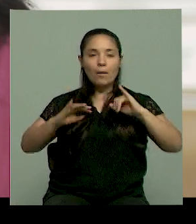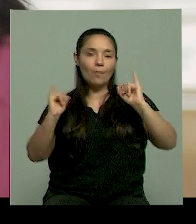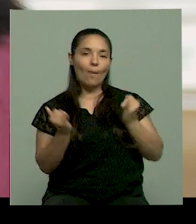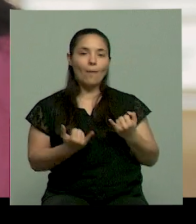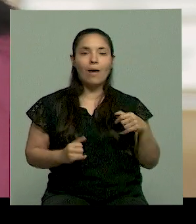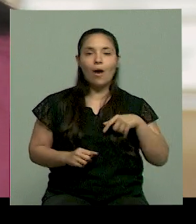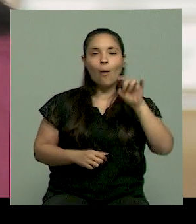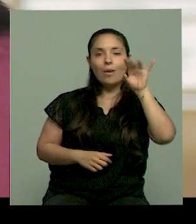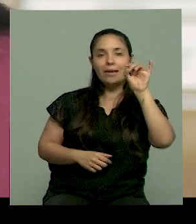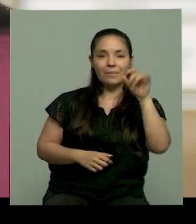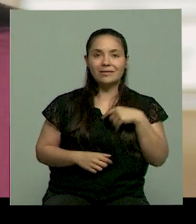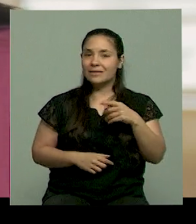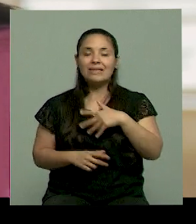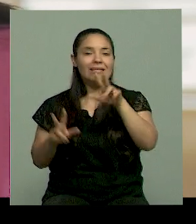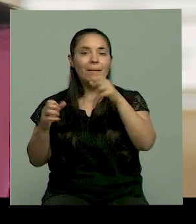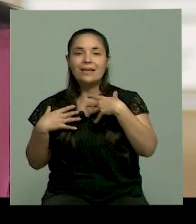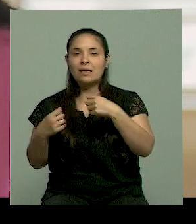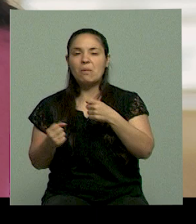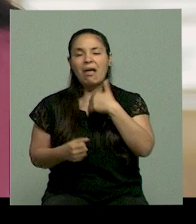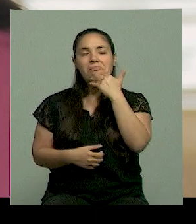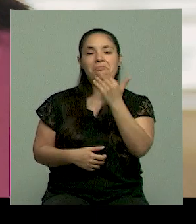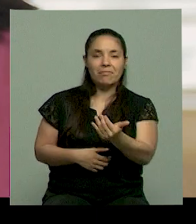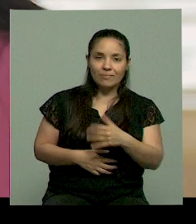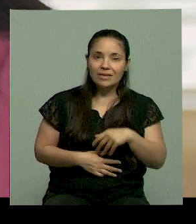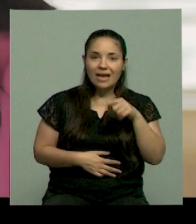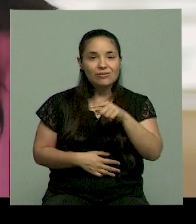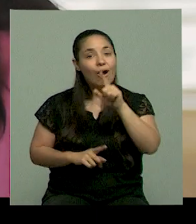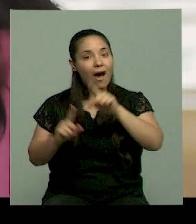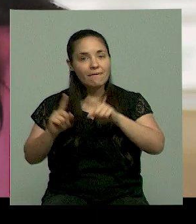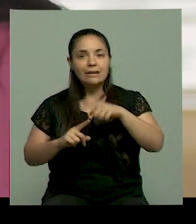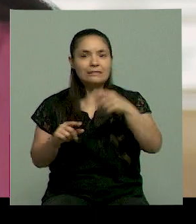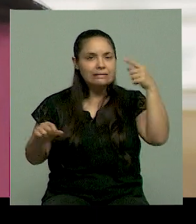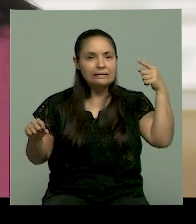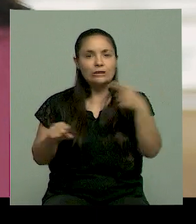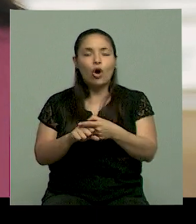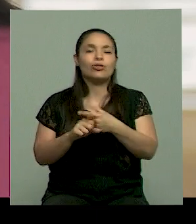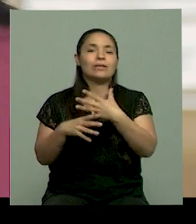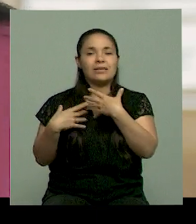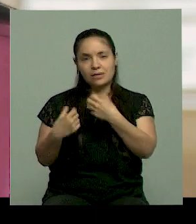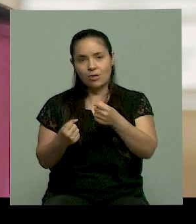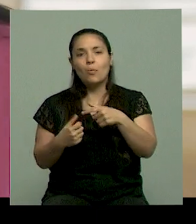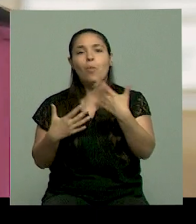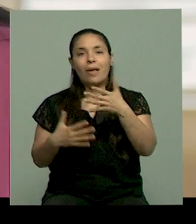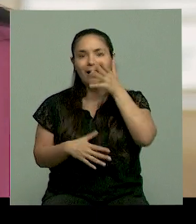y por ese mismo motivo terminan haciendo daño a la salud y llevo a grande con alguna patología.